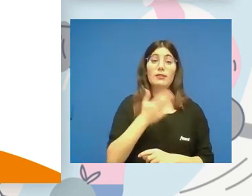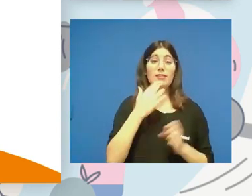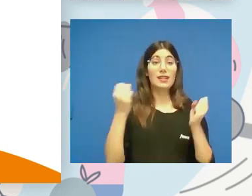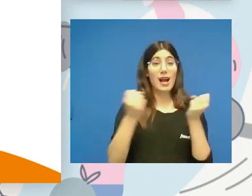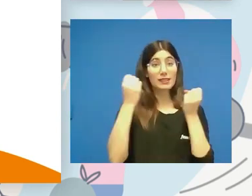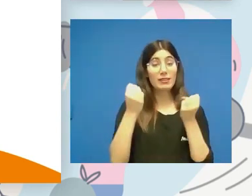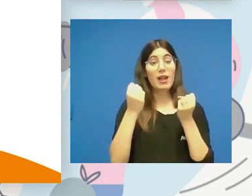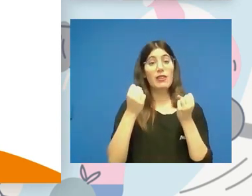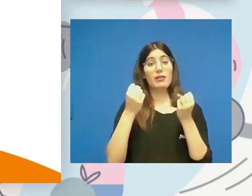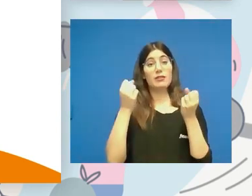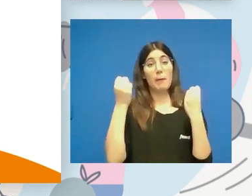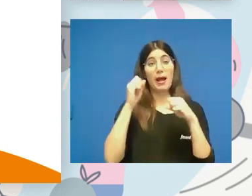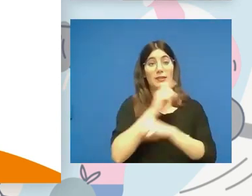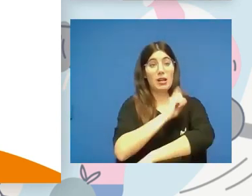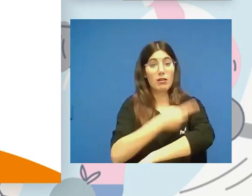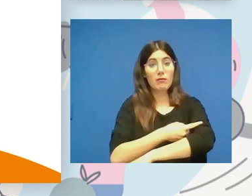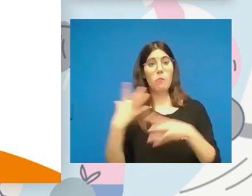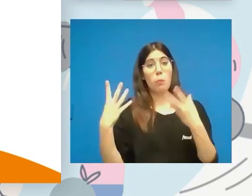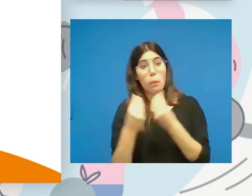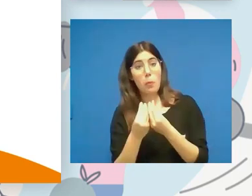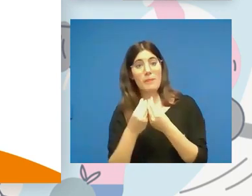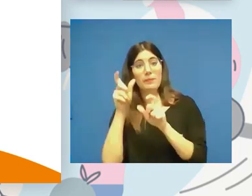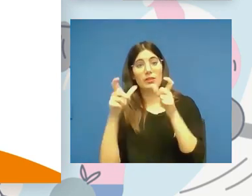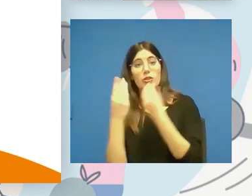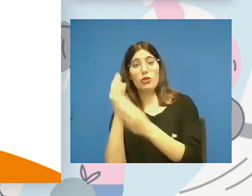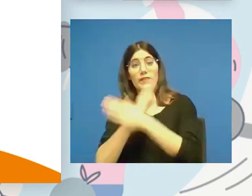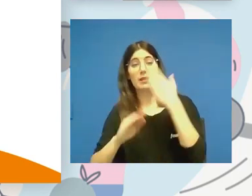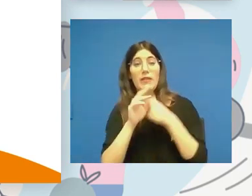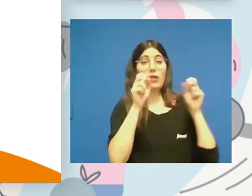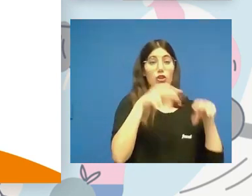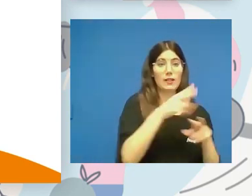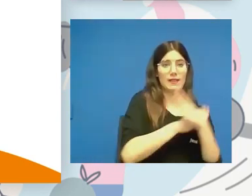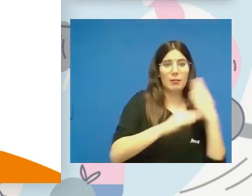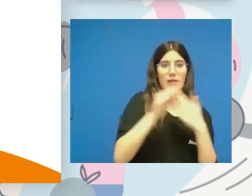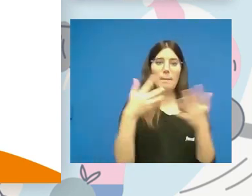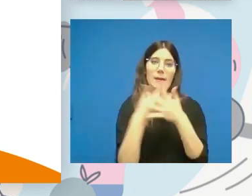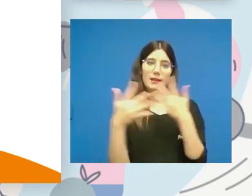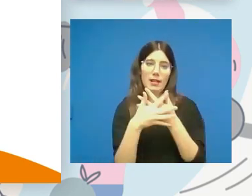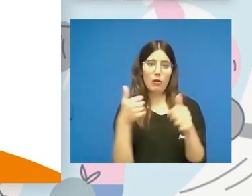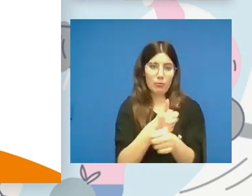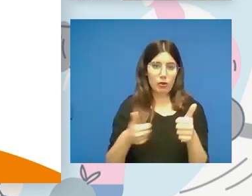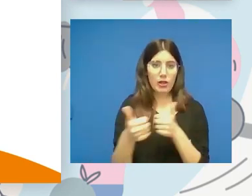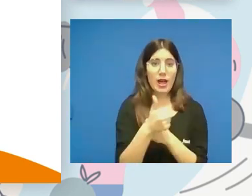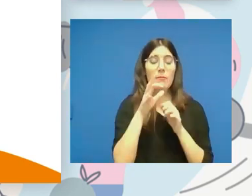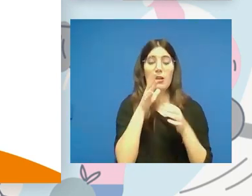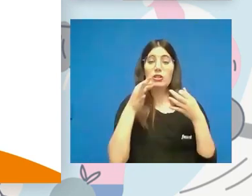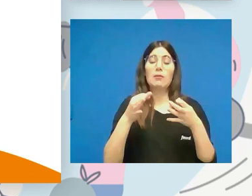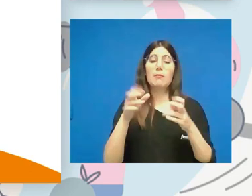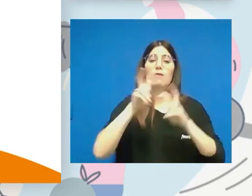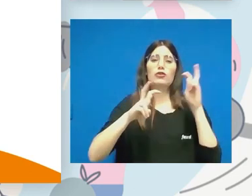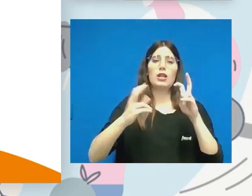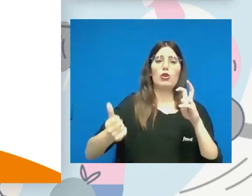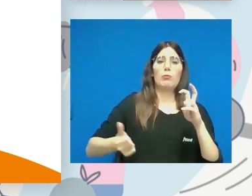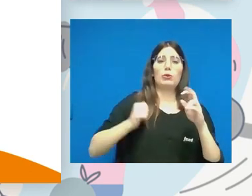práctica conjunta entre personas con y sin discapacidad, pero en cualquier caso siempre buscando la igualdad de oportunidades y